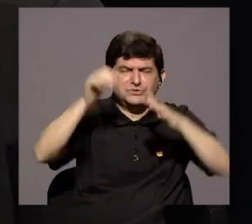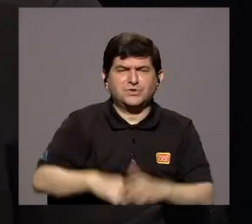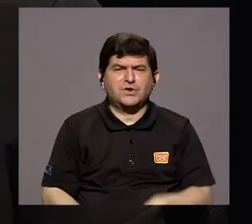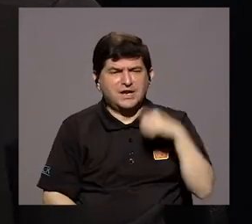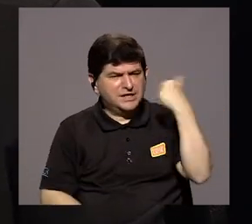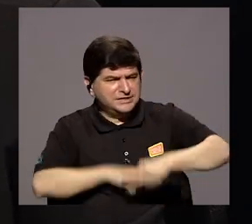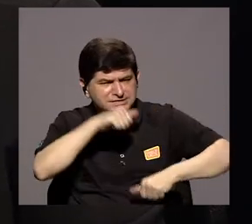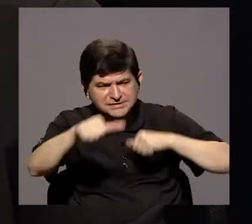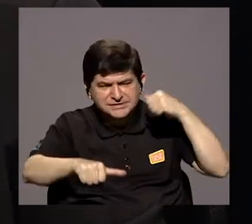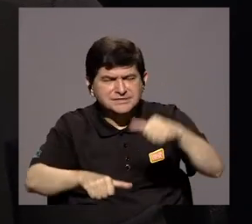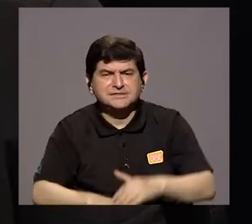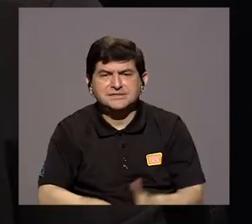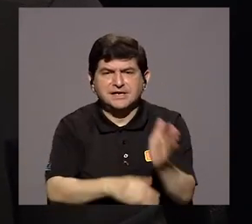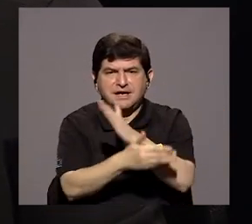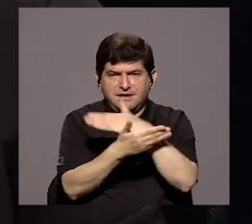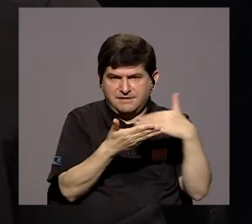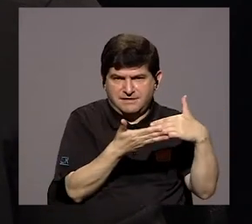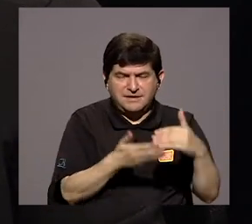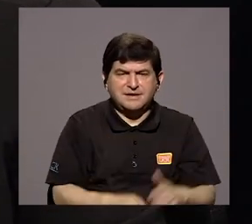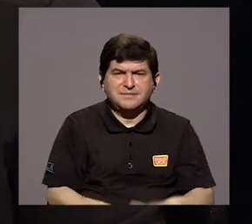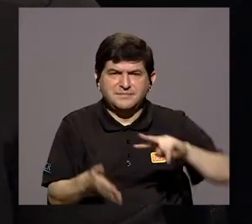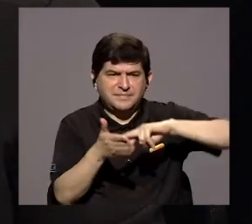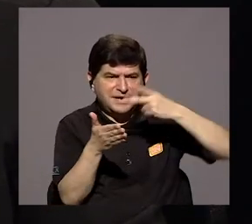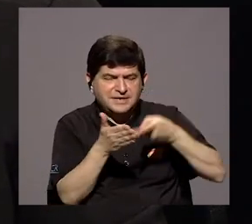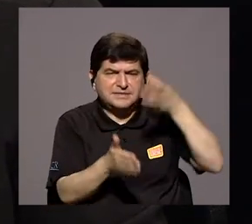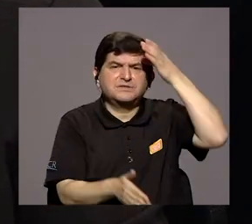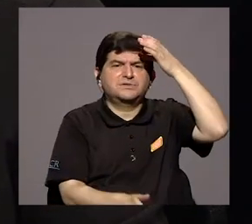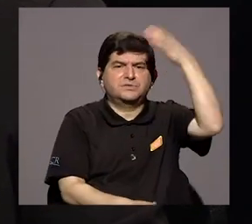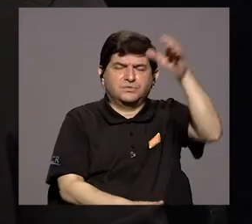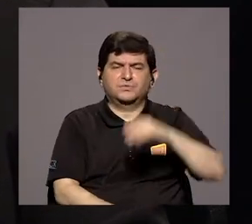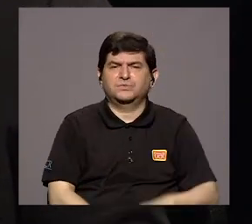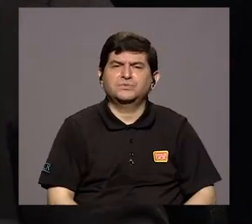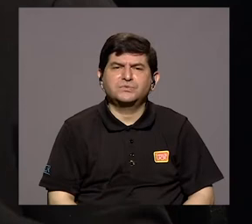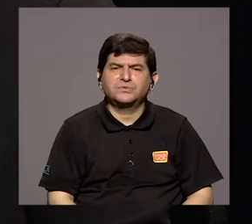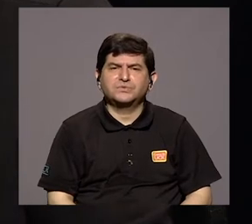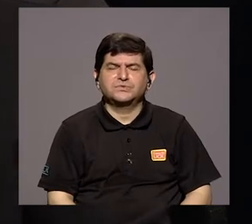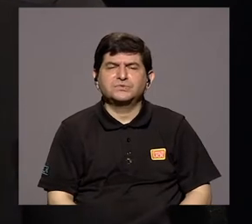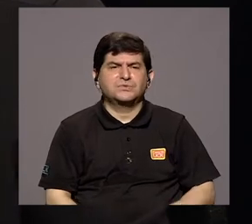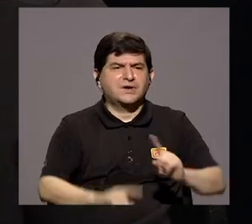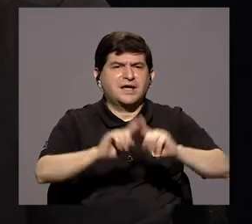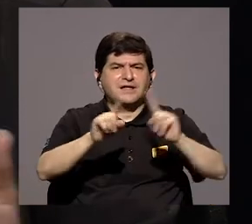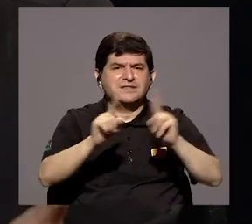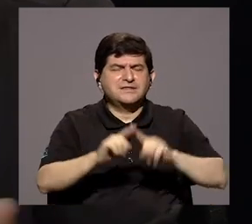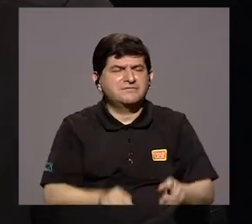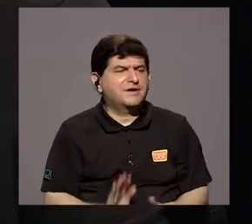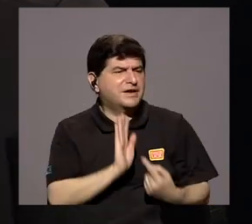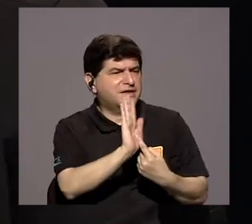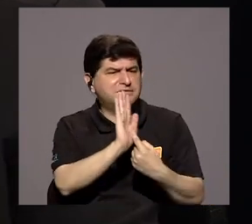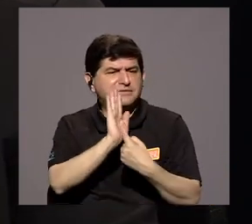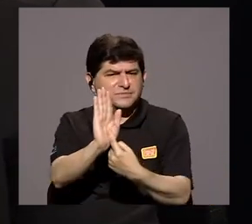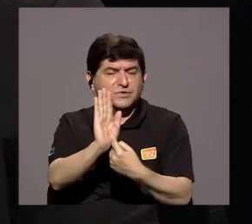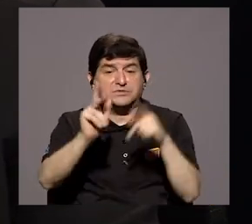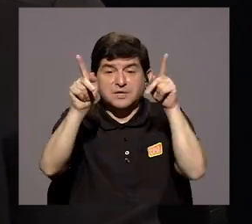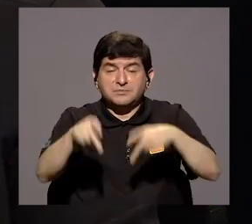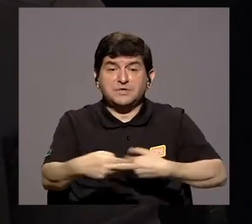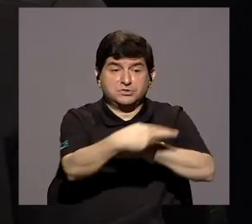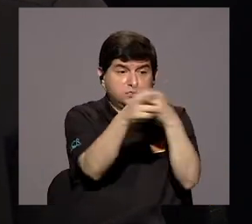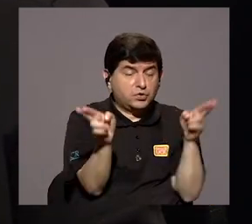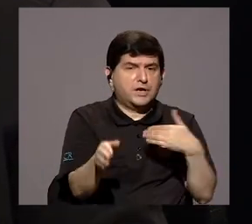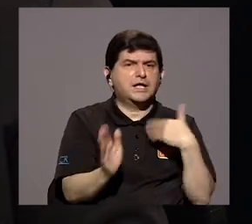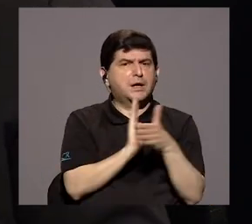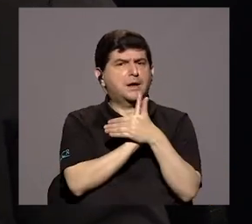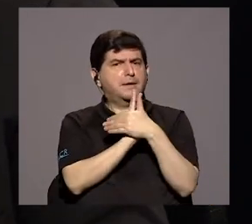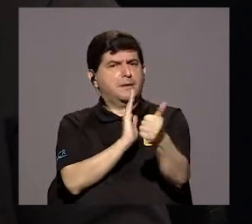emprendedora, en la parte de lo que es cultura, ¿verdad? De las manifestaciones, usted va a las regiones y hay gente que tiene mucho